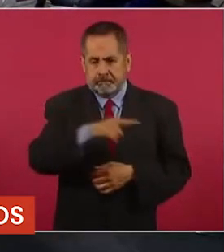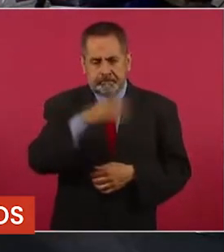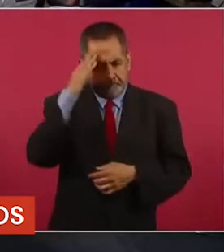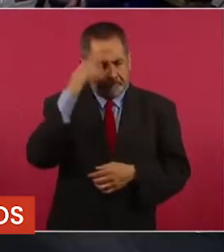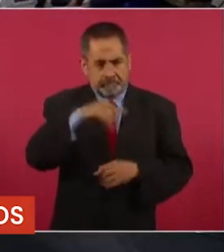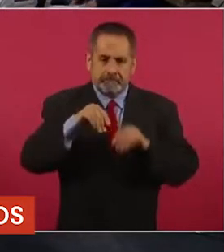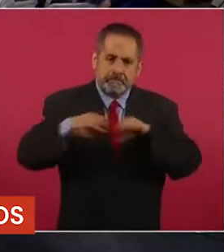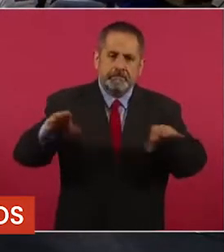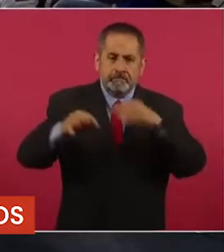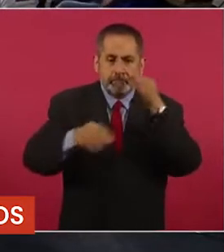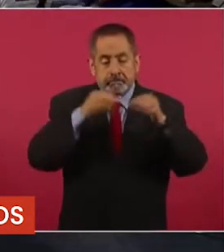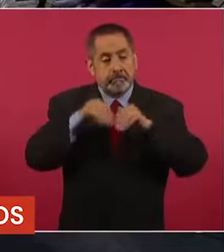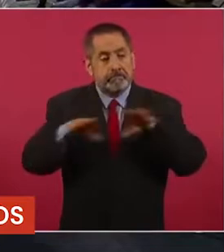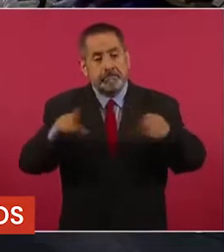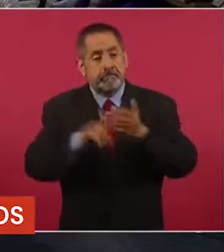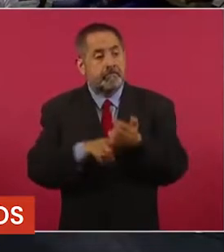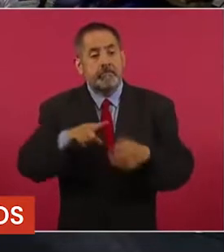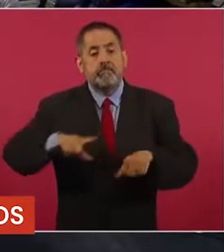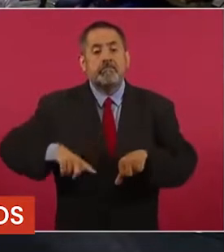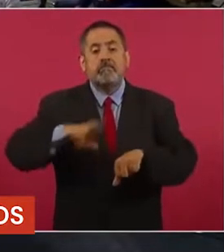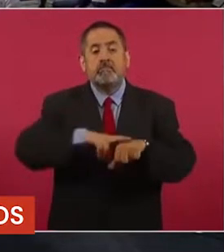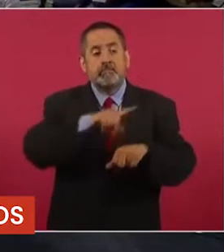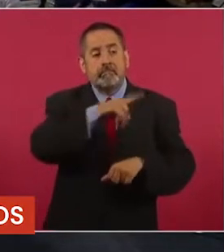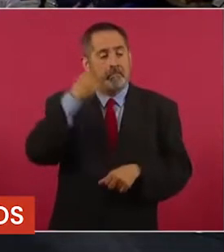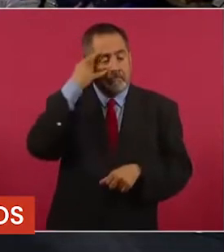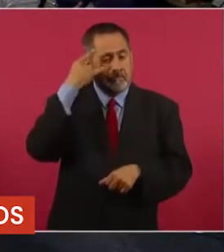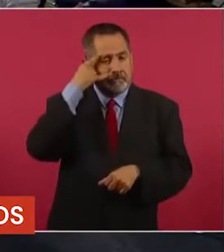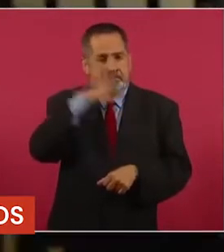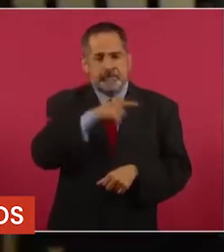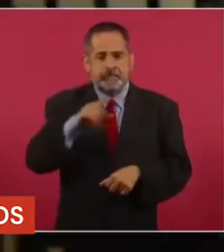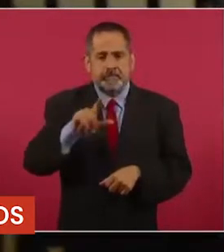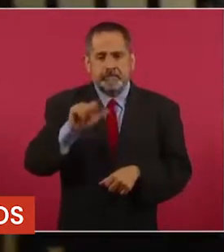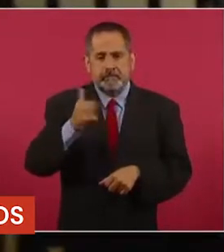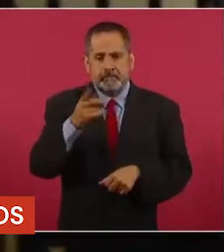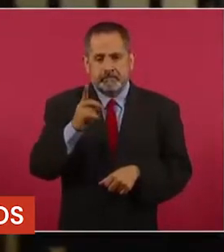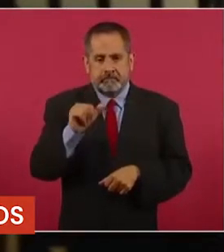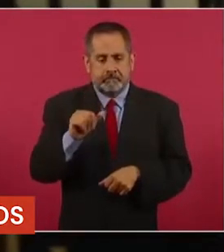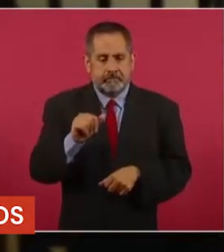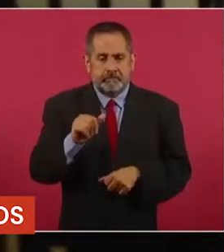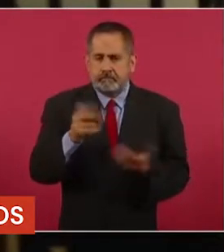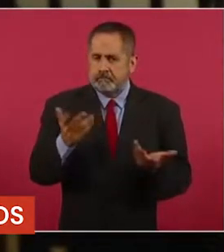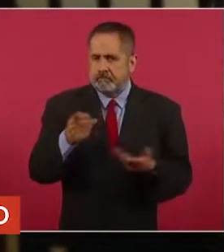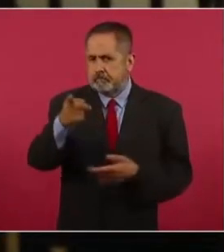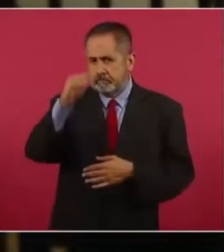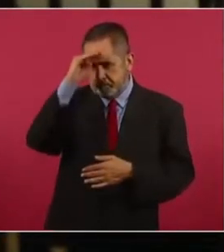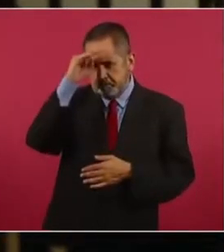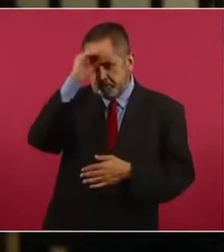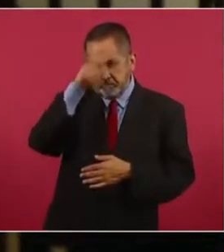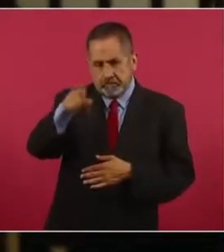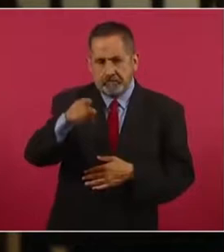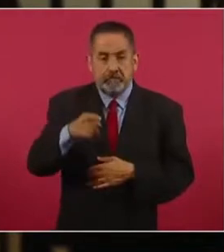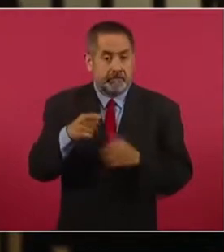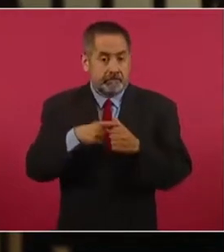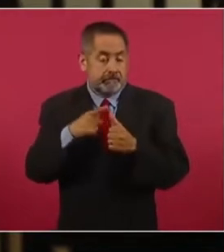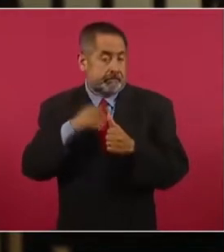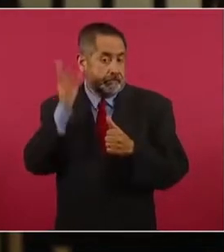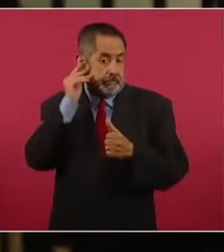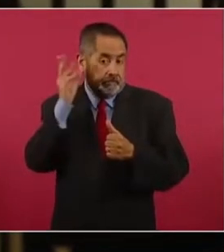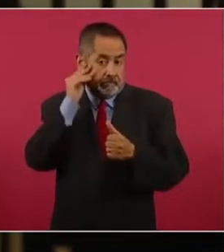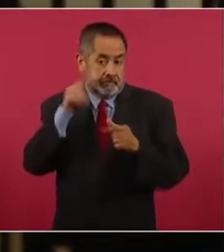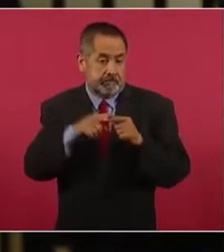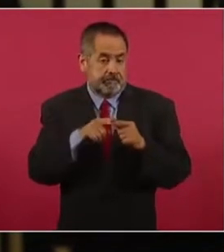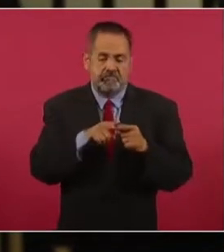que fueron difundidos por la gobernadora de Campeche, Laida Sanzores, ¿cuál es el posicionamiento de su gobierno? Primero, en un audio, Alito